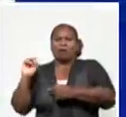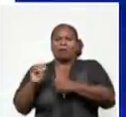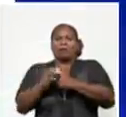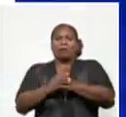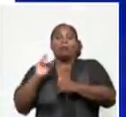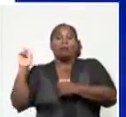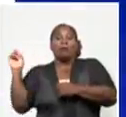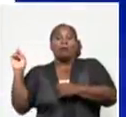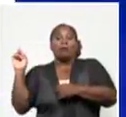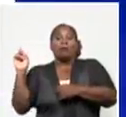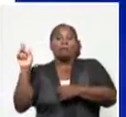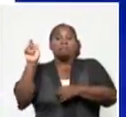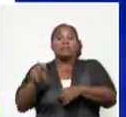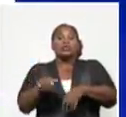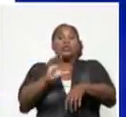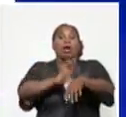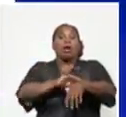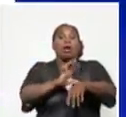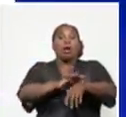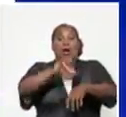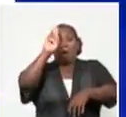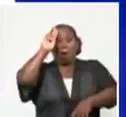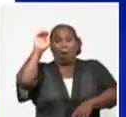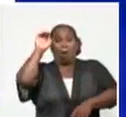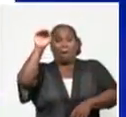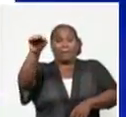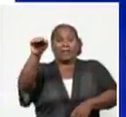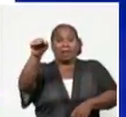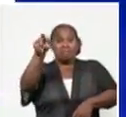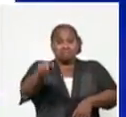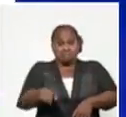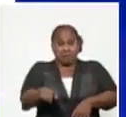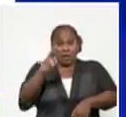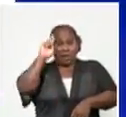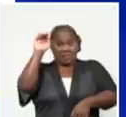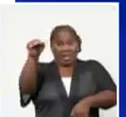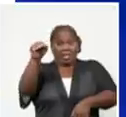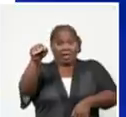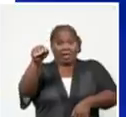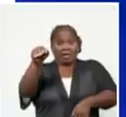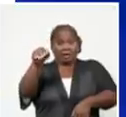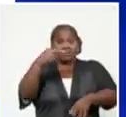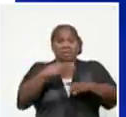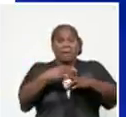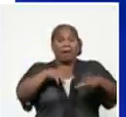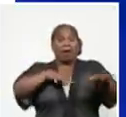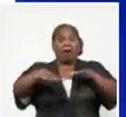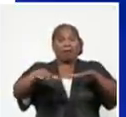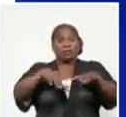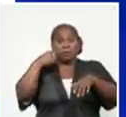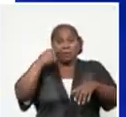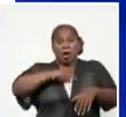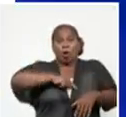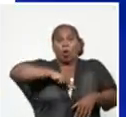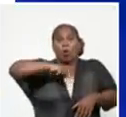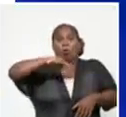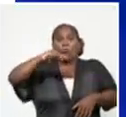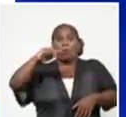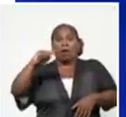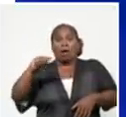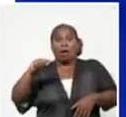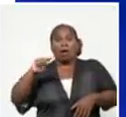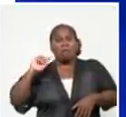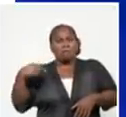hospitalizados que hoy tenemos, los casos activos confirmados. Y ahí están las curvas... No, la próxima, por favor.